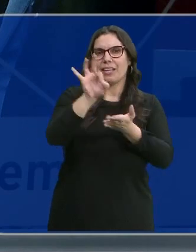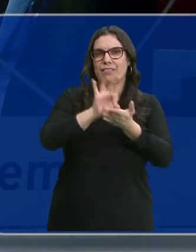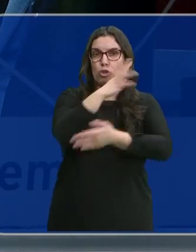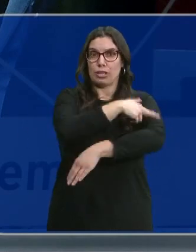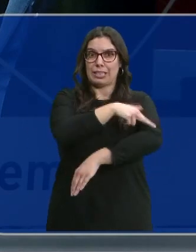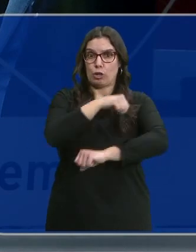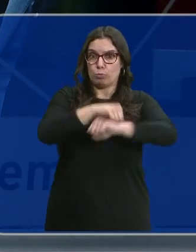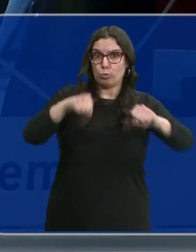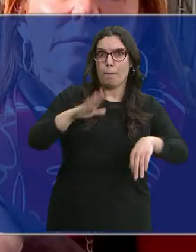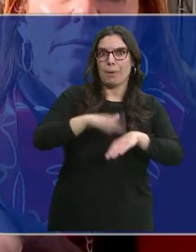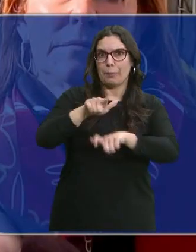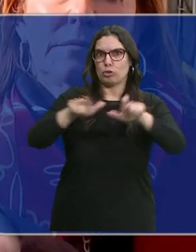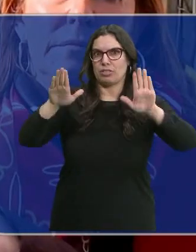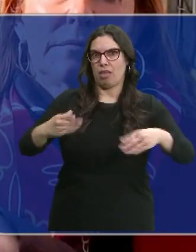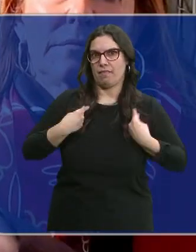la población.